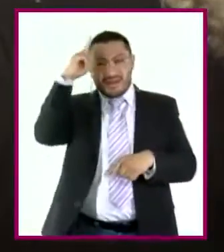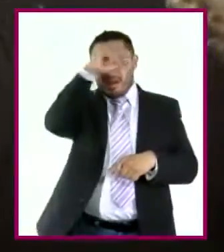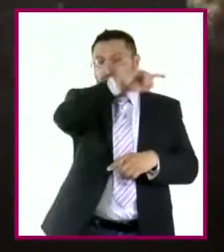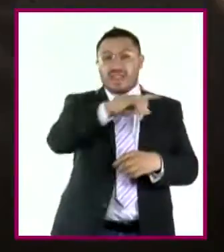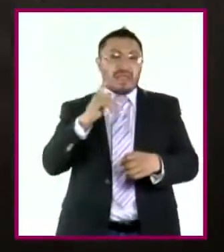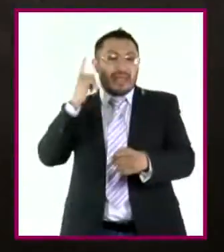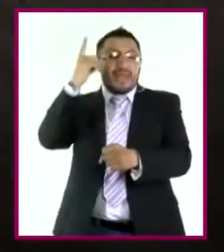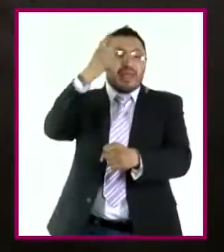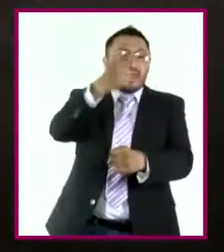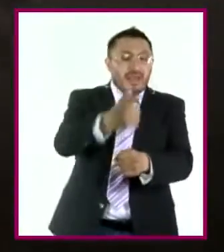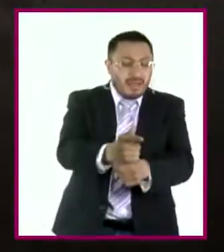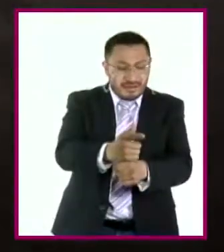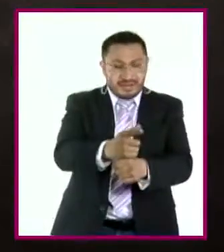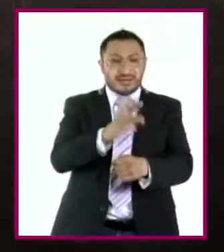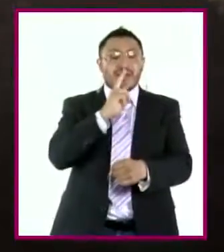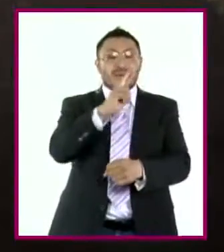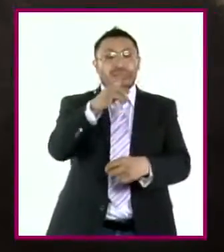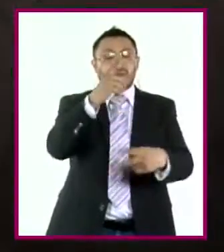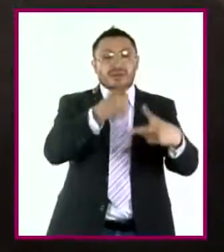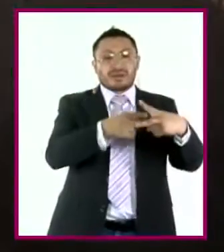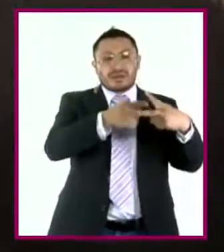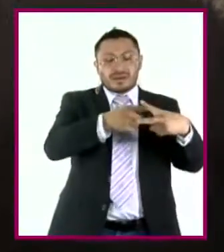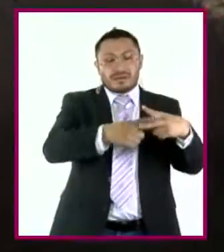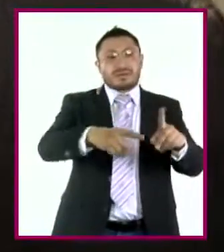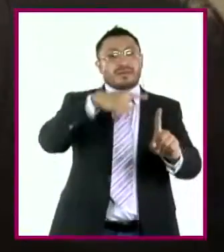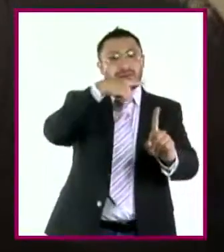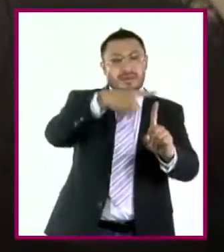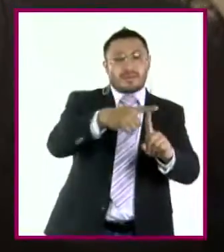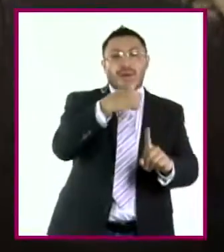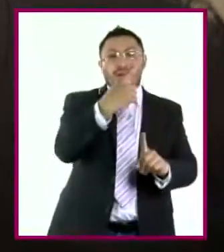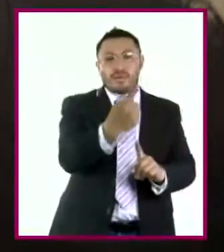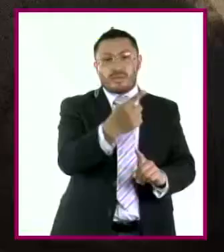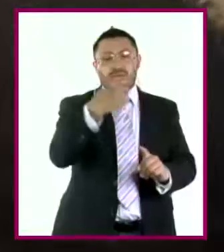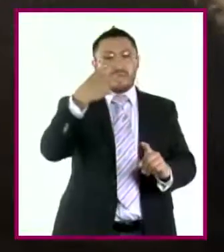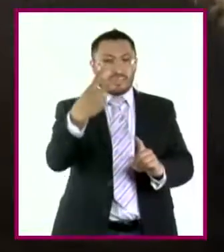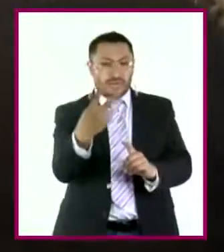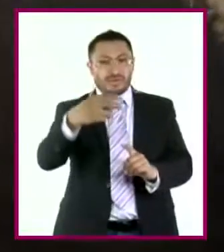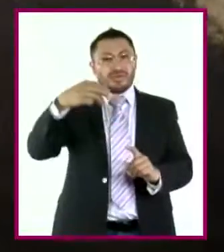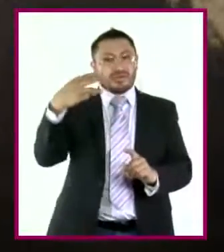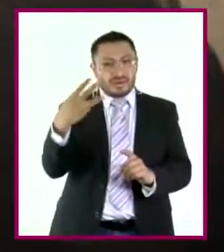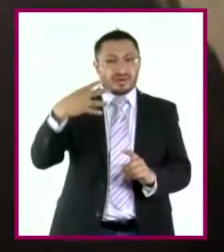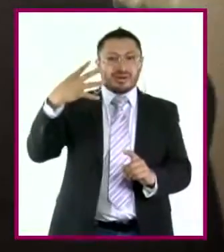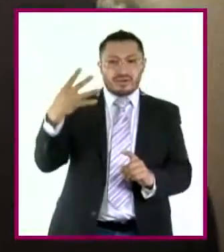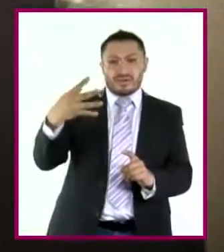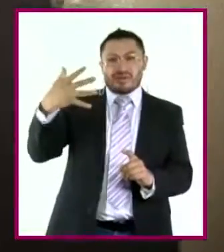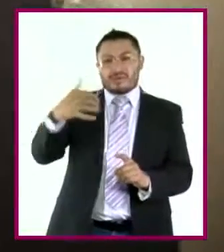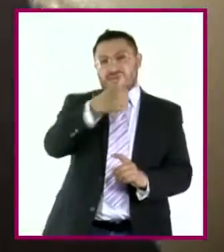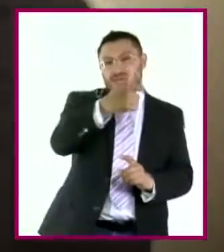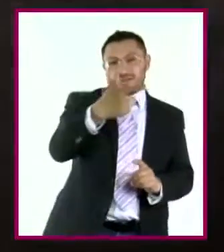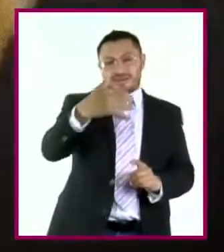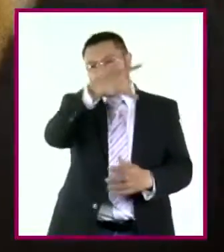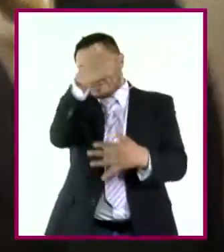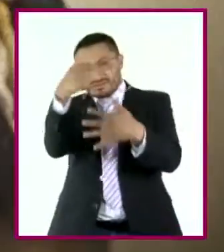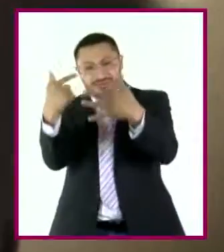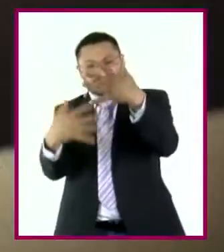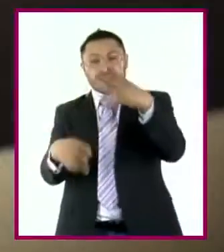de sumar todos los números del 1 al 100, es decir, 1 más 2 más 3 más 4, etc.